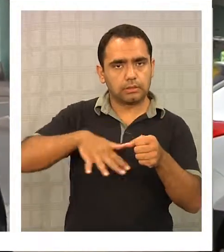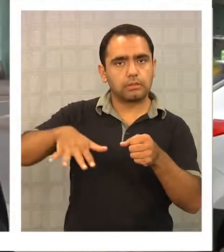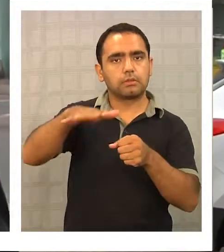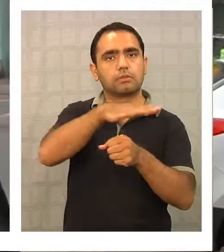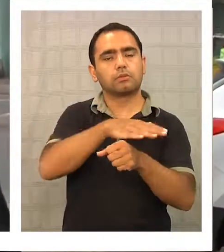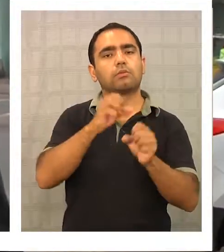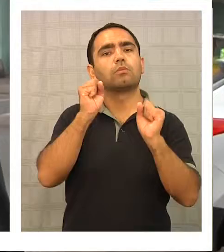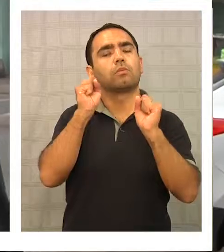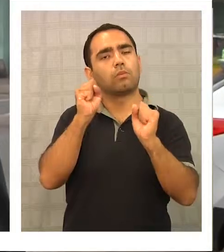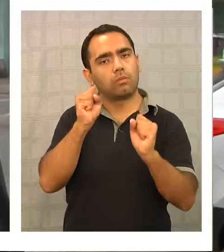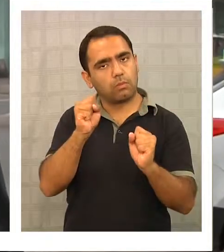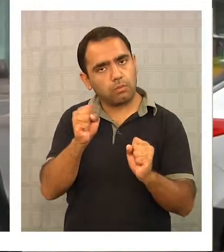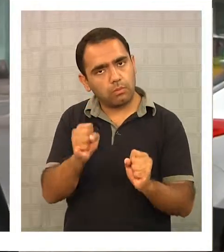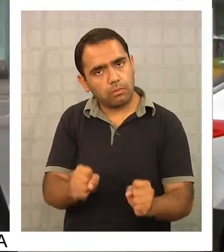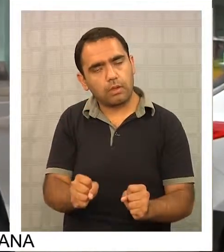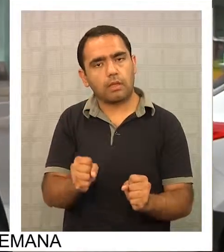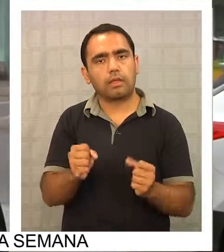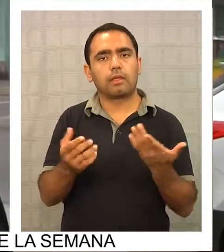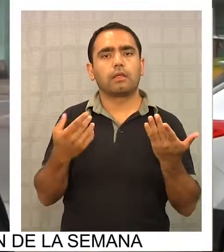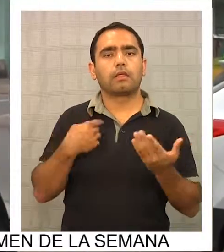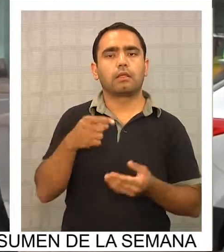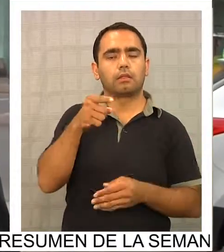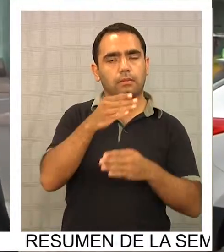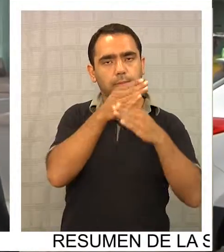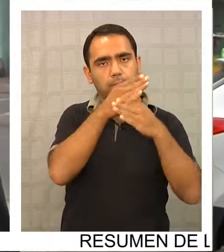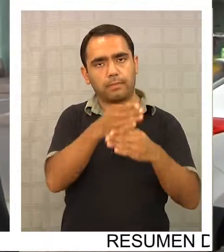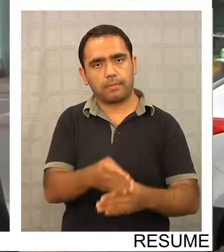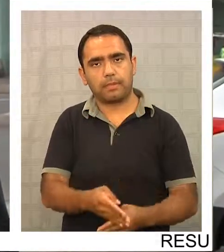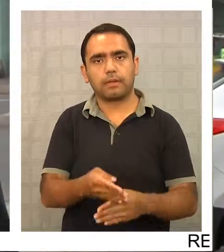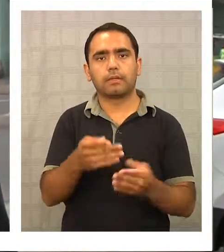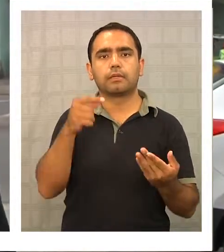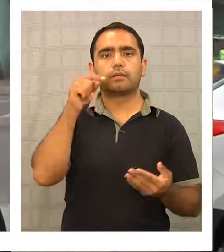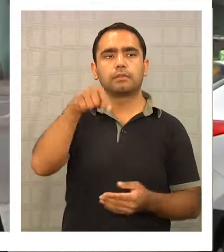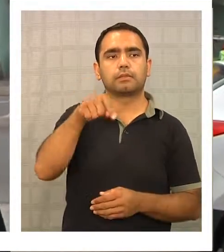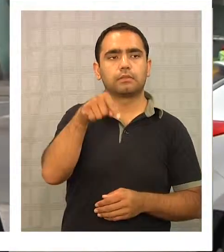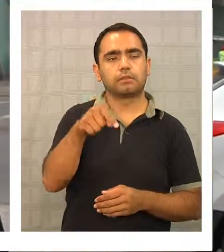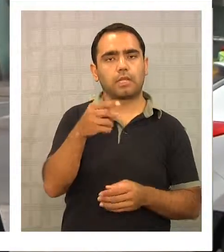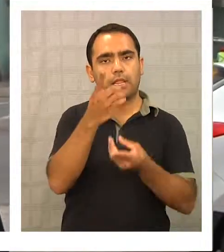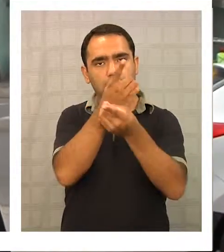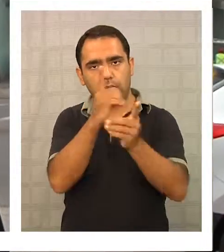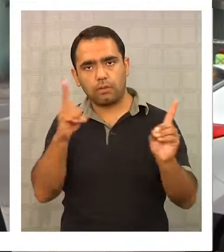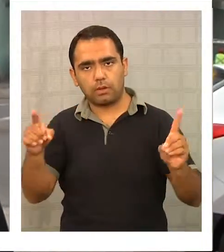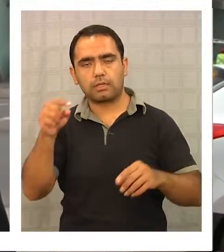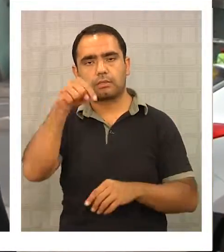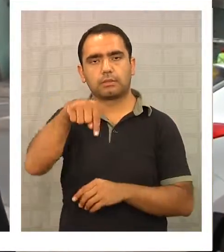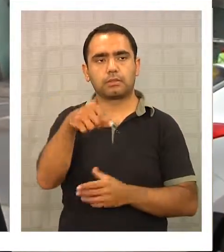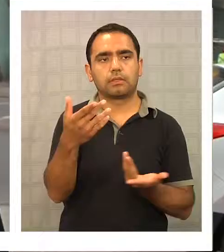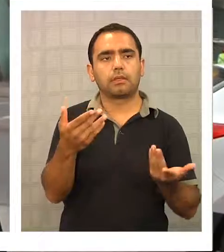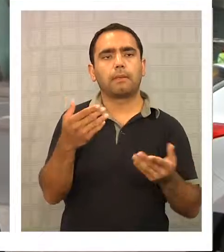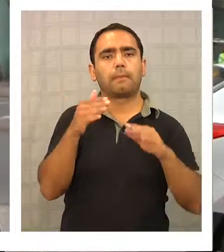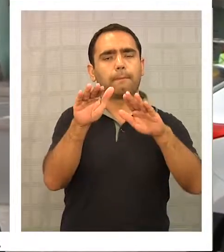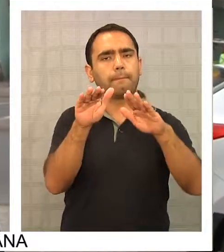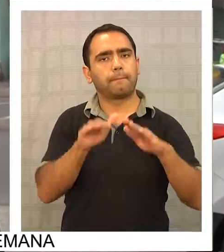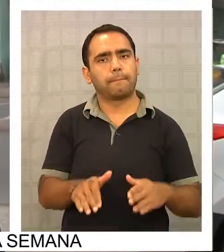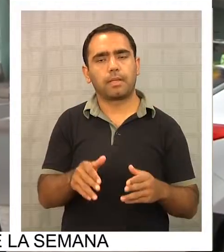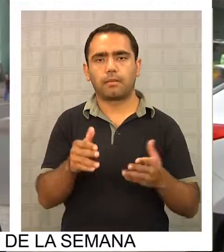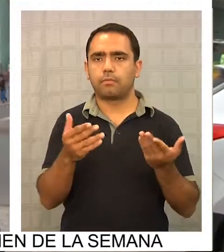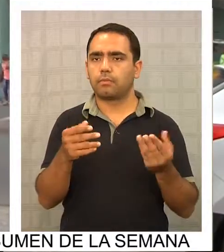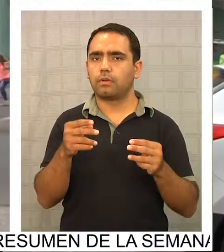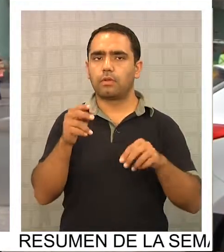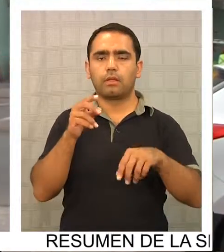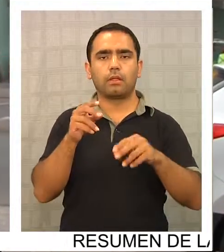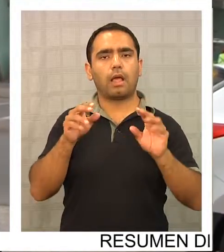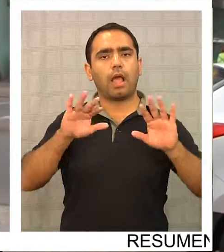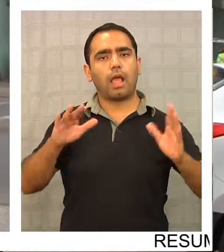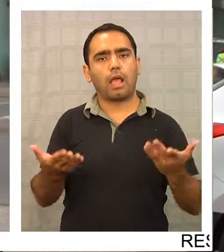digamos, sustentar la base de la institucionalidad que hoy día, en gran medida, gozamos, digamos. Igual desde el punto de vista de los niveles de libertad